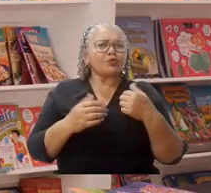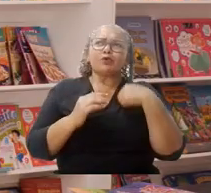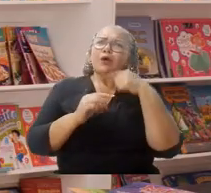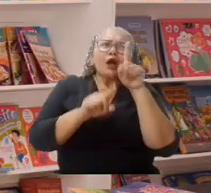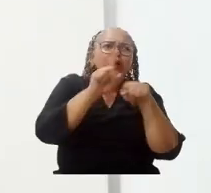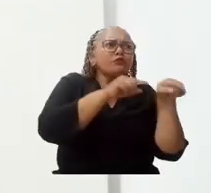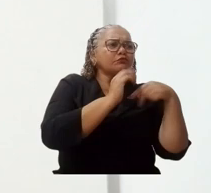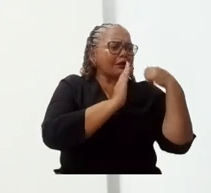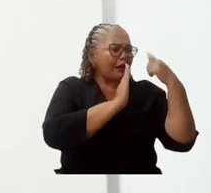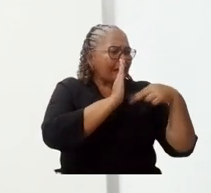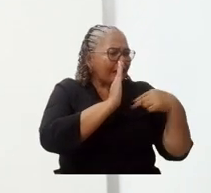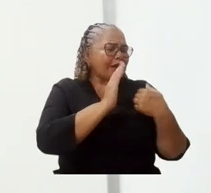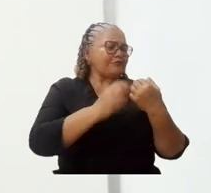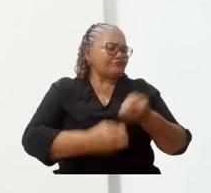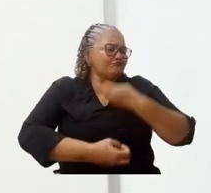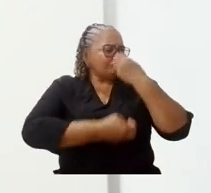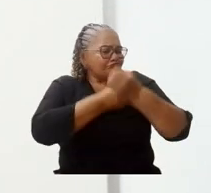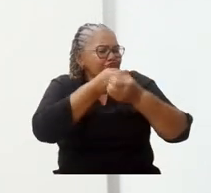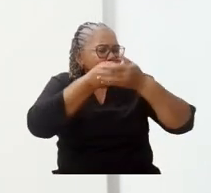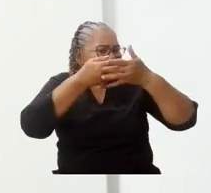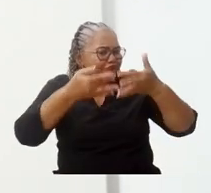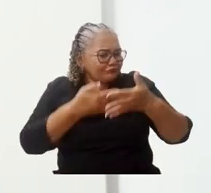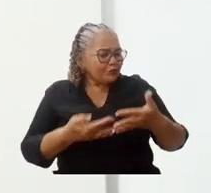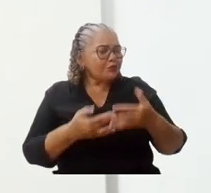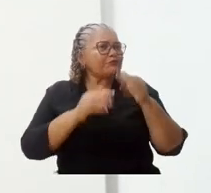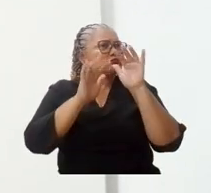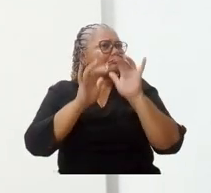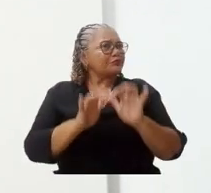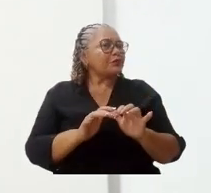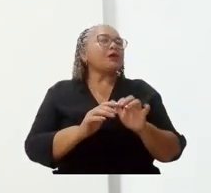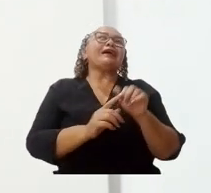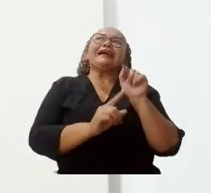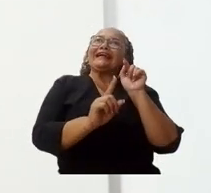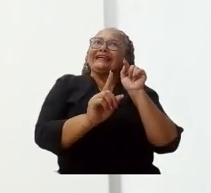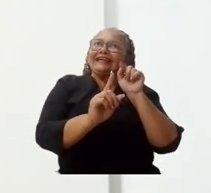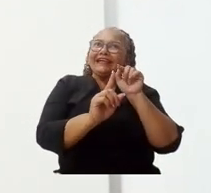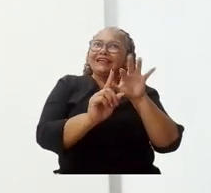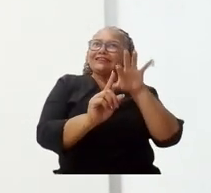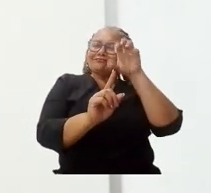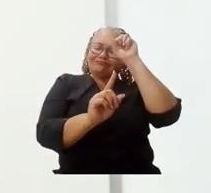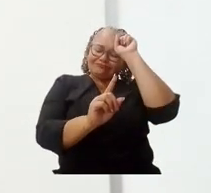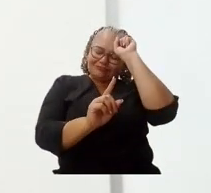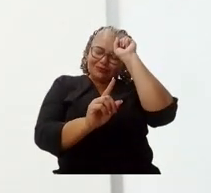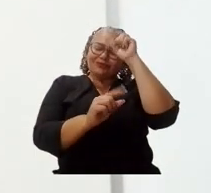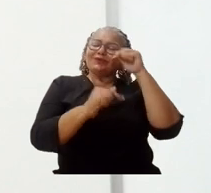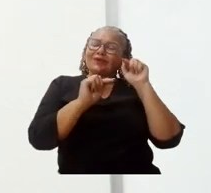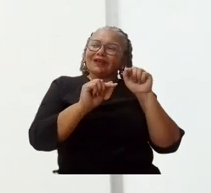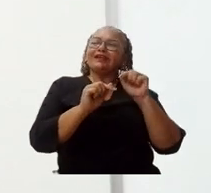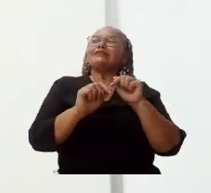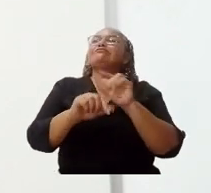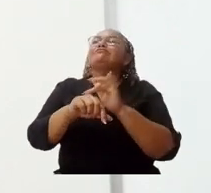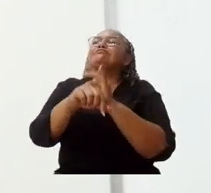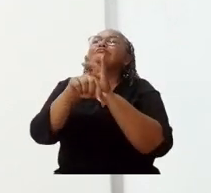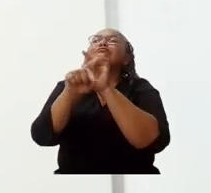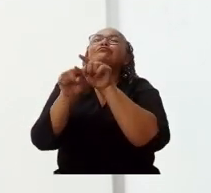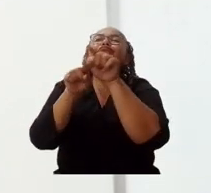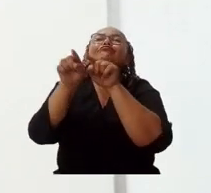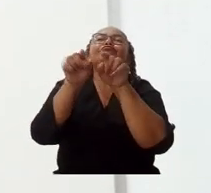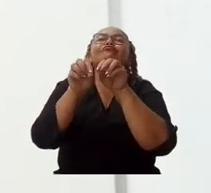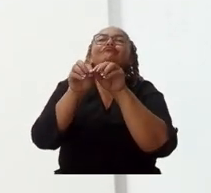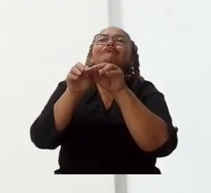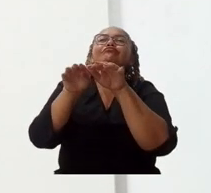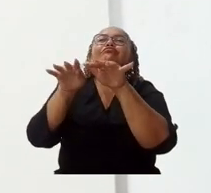todos leemos constantemente y es algo que debe ser motivo para uno seguir incentivando